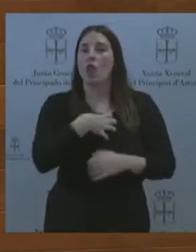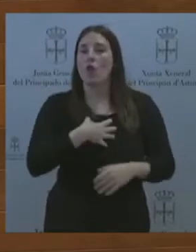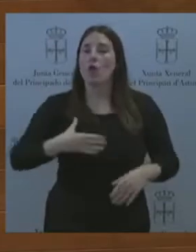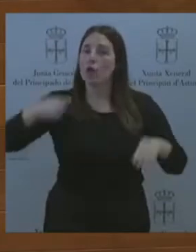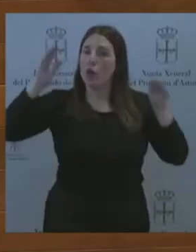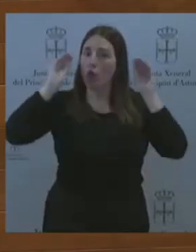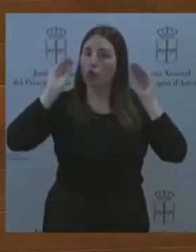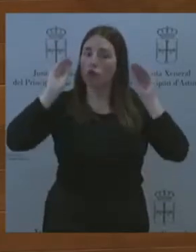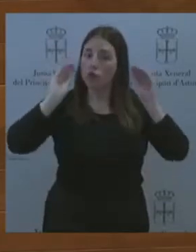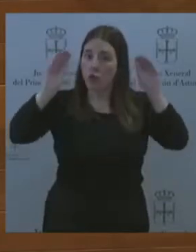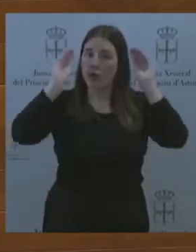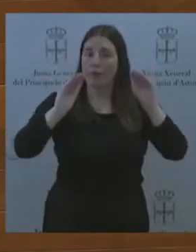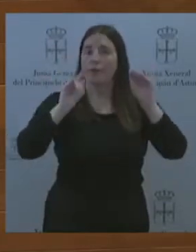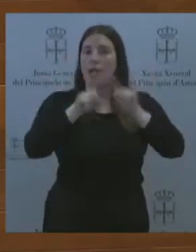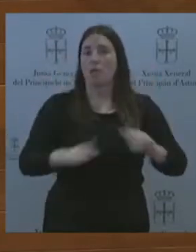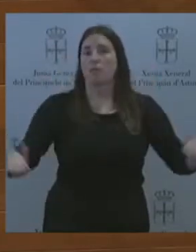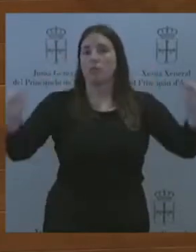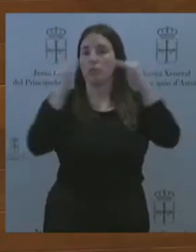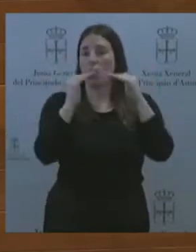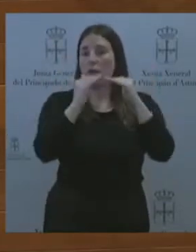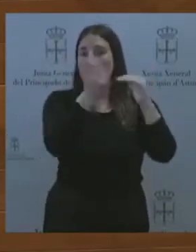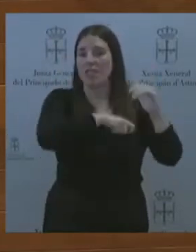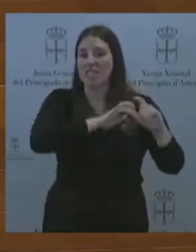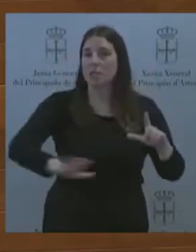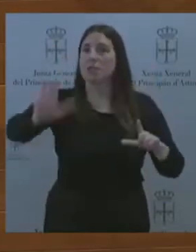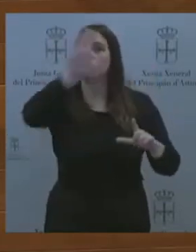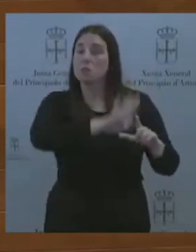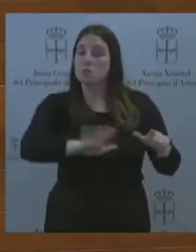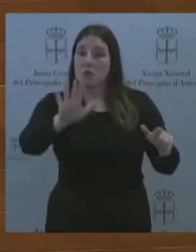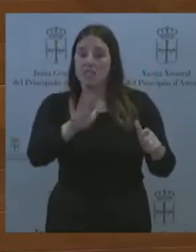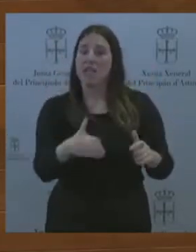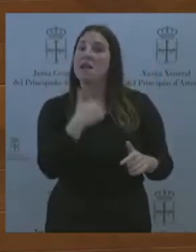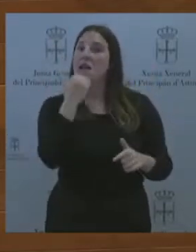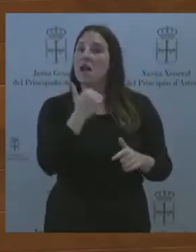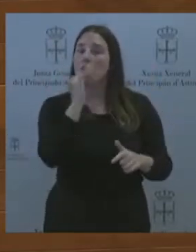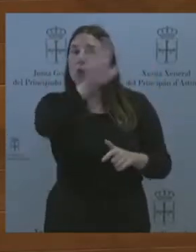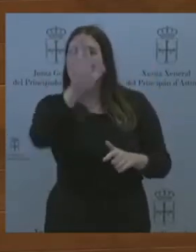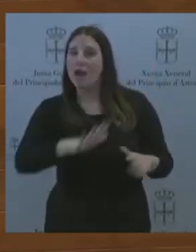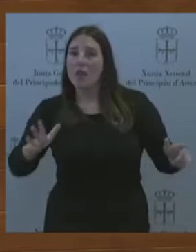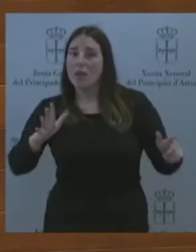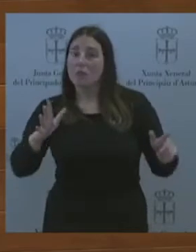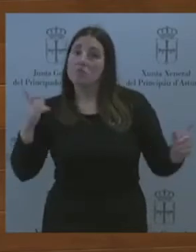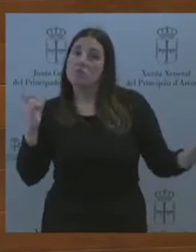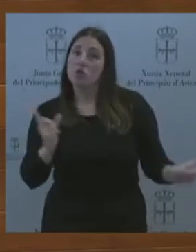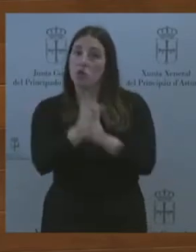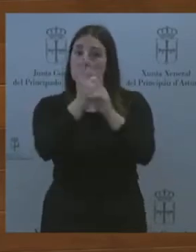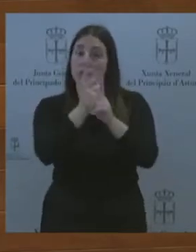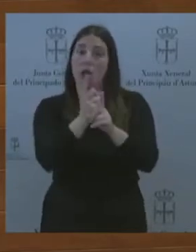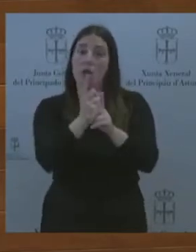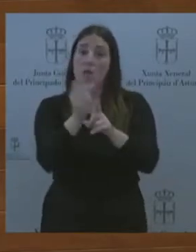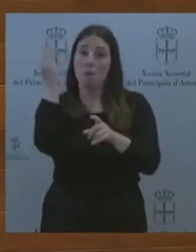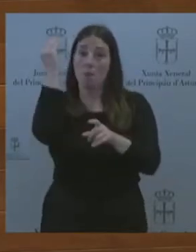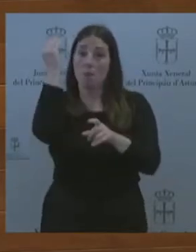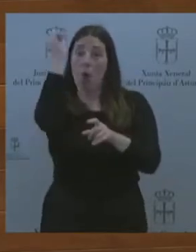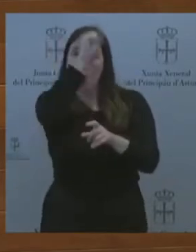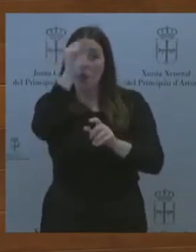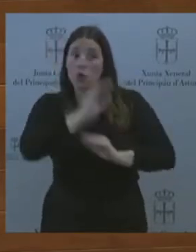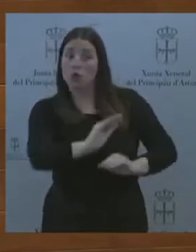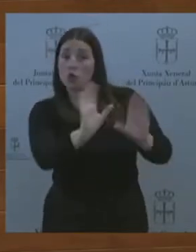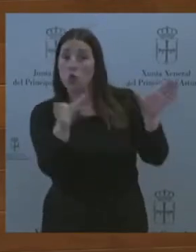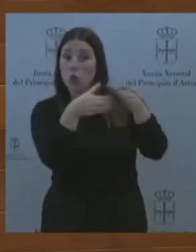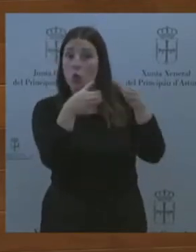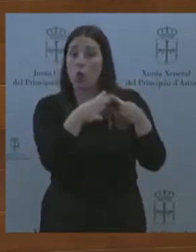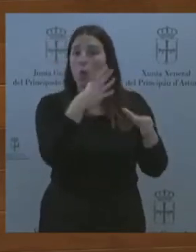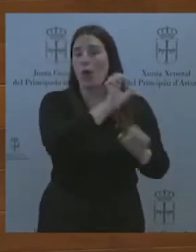España. Curiosamente, algo que contradice con los postulados de su partido, tan defensor de esa España de desigualdades que ustedes